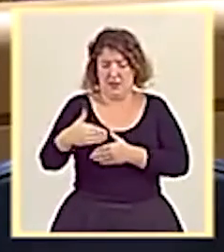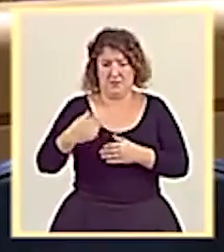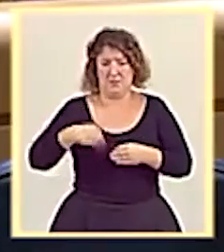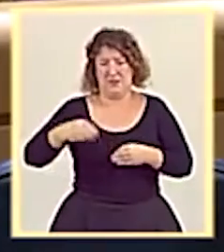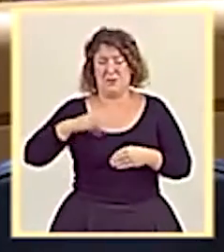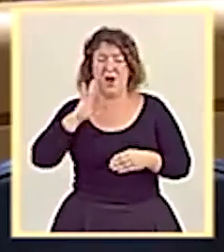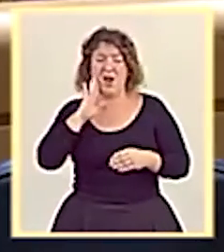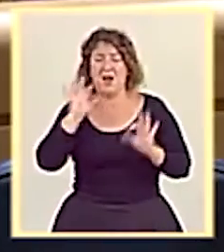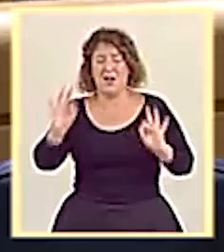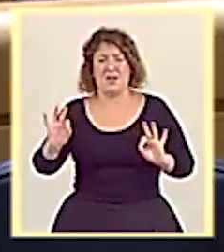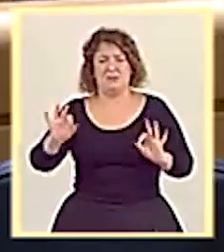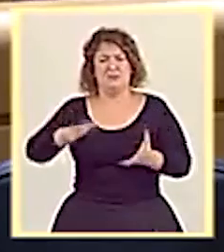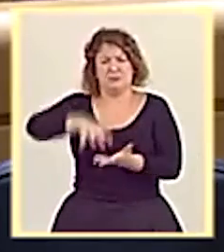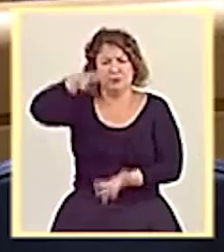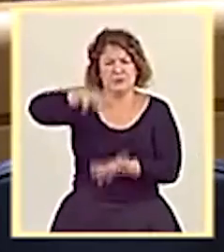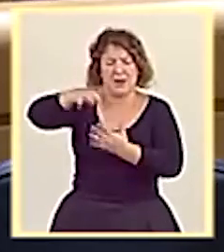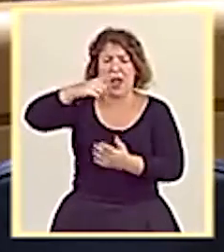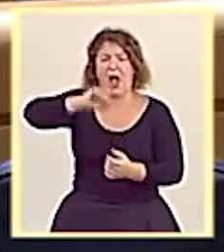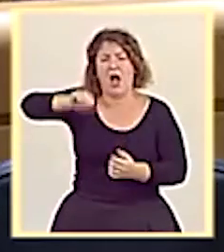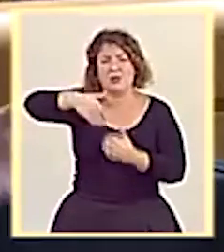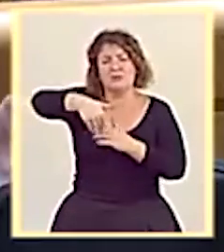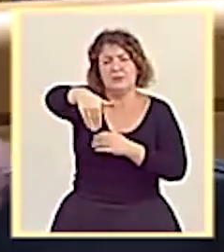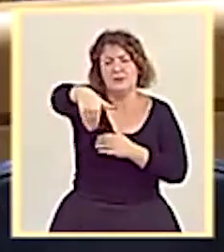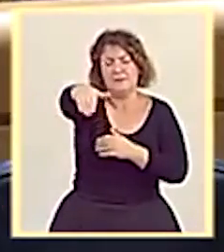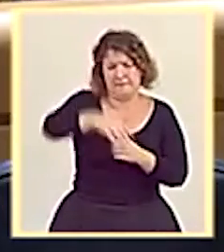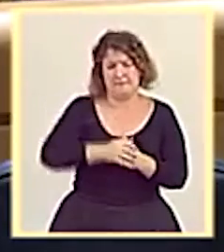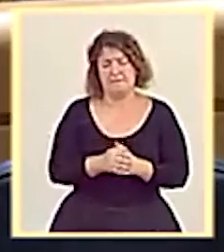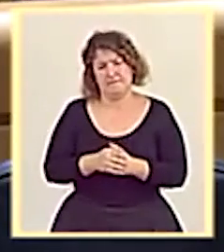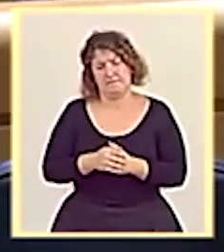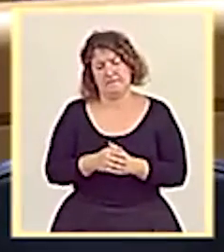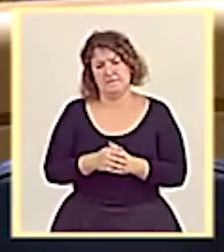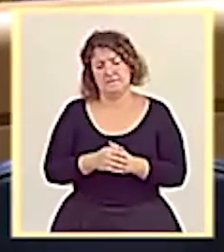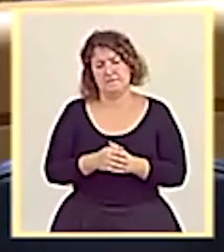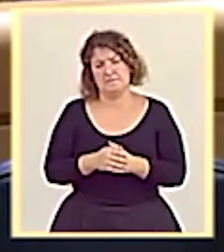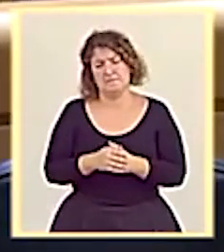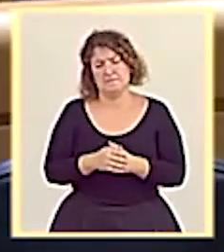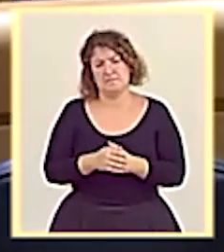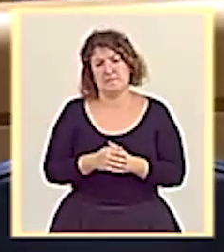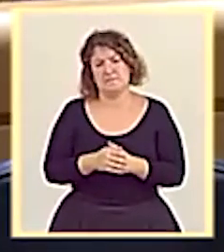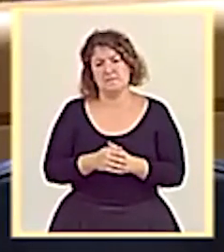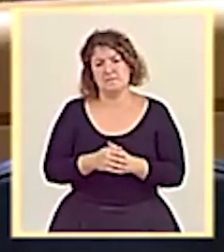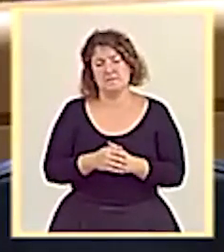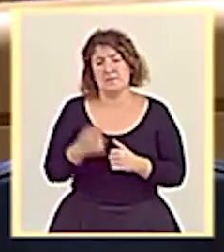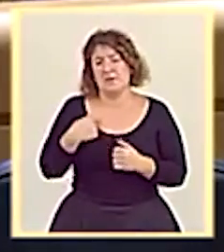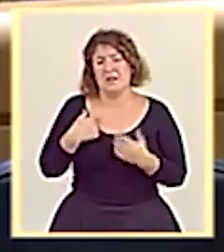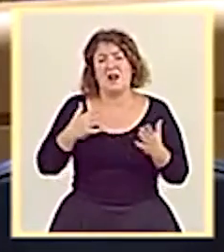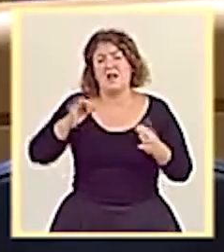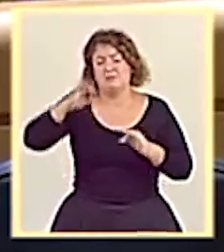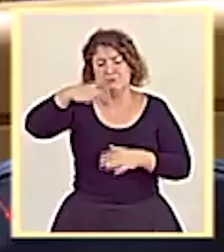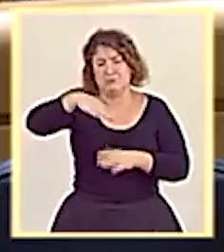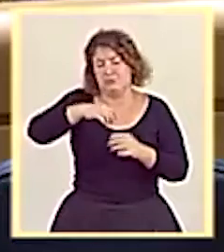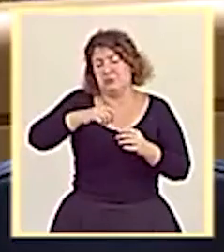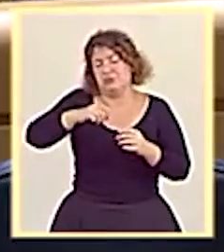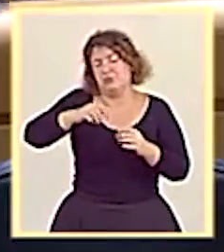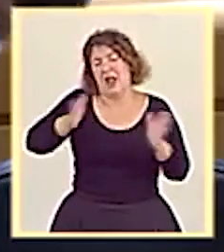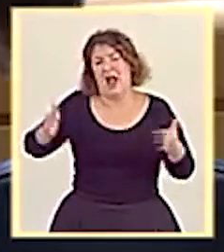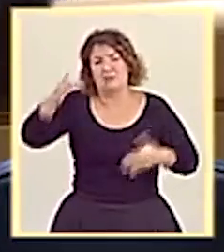marco para tener cantidad para los próximos años también en las cantidades que necesitamos. Muchas gracias.